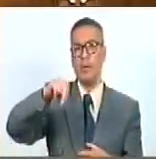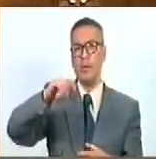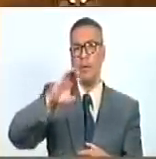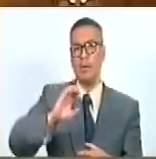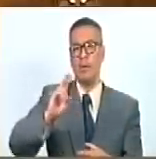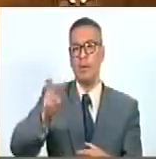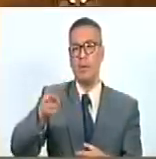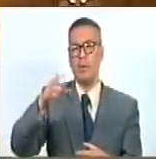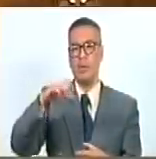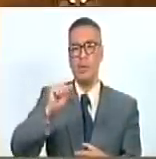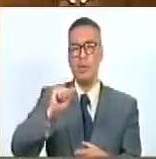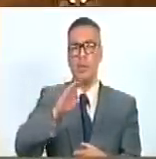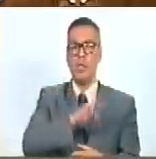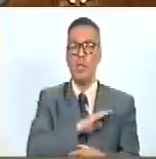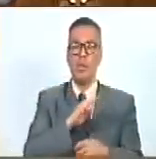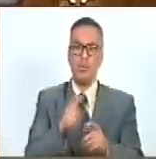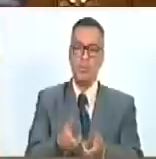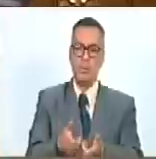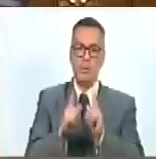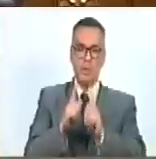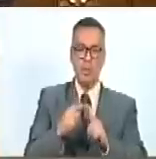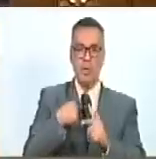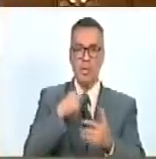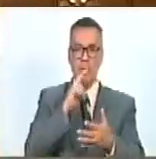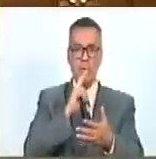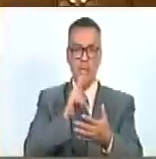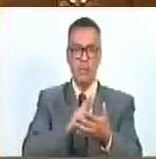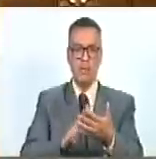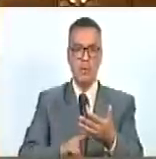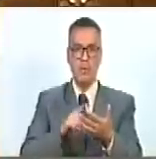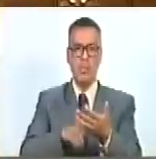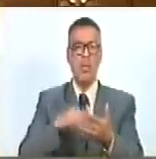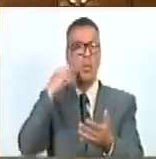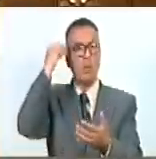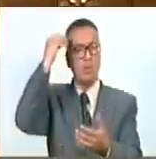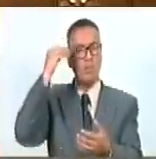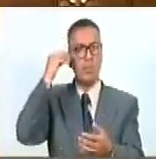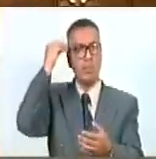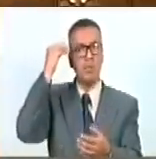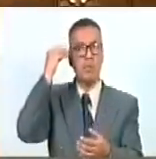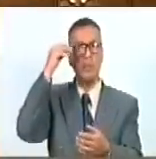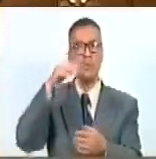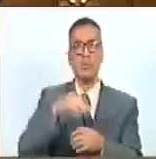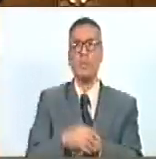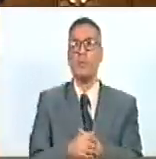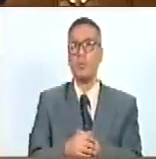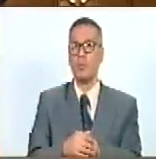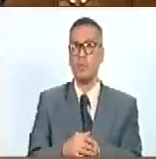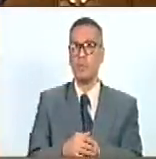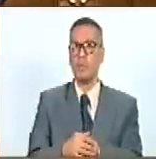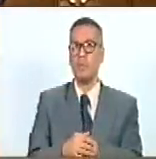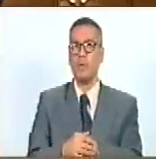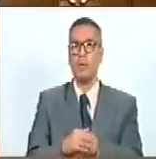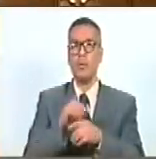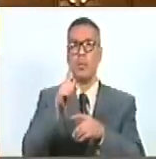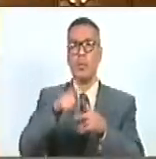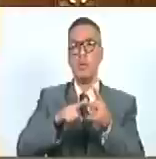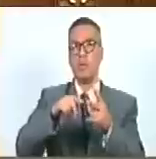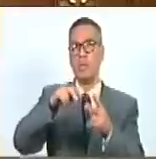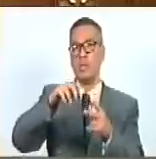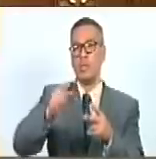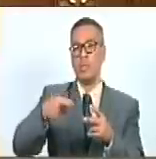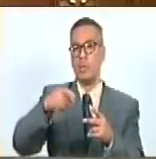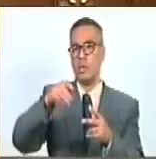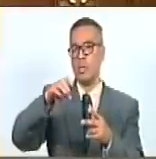Me voy a permitir citar un pensamiento de Ernesto Guevara de la